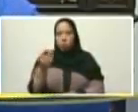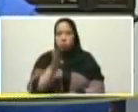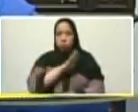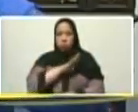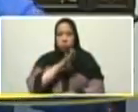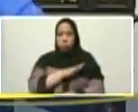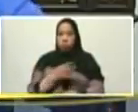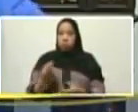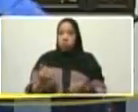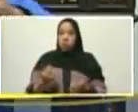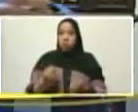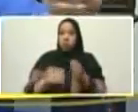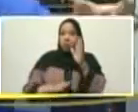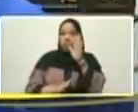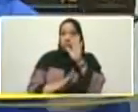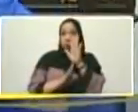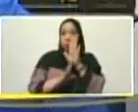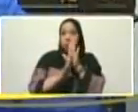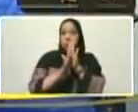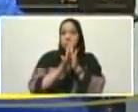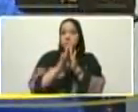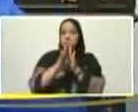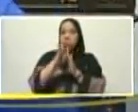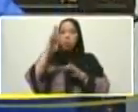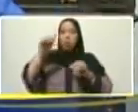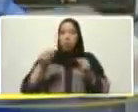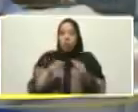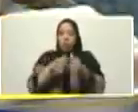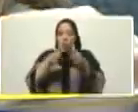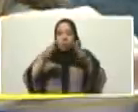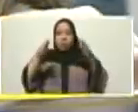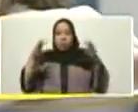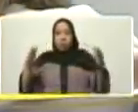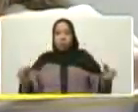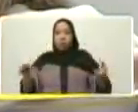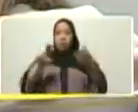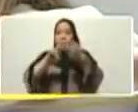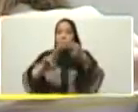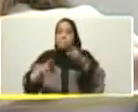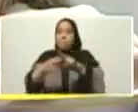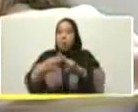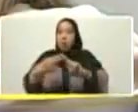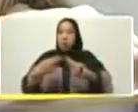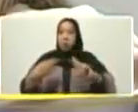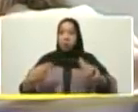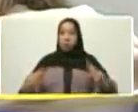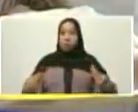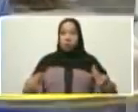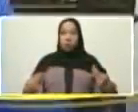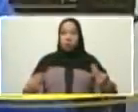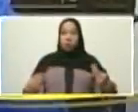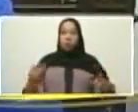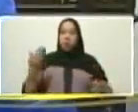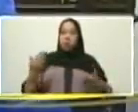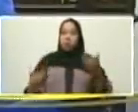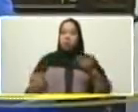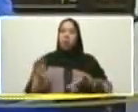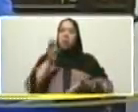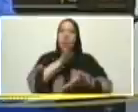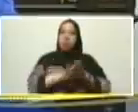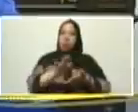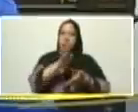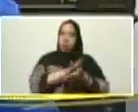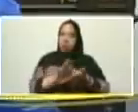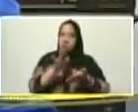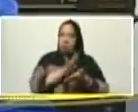Venezuela Venezuela lo que va es a la expansión en paz con estabilidad con integridad